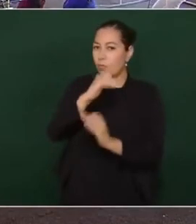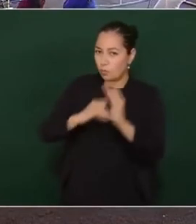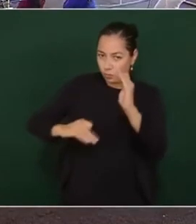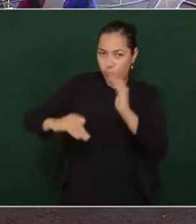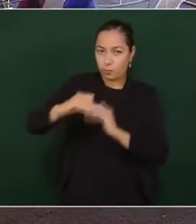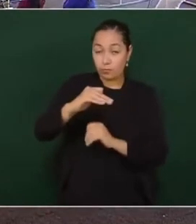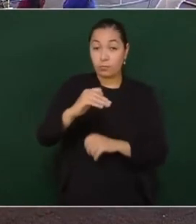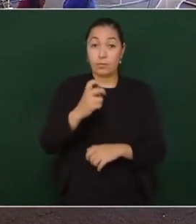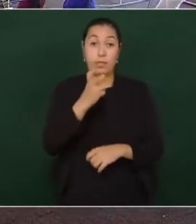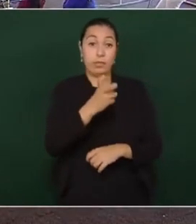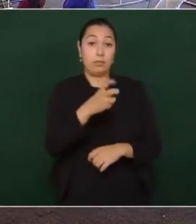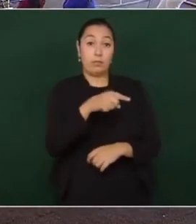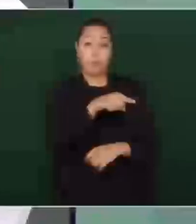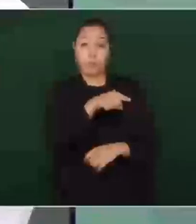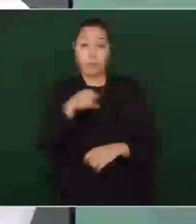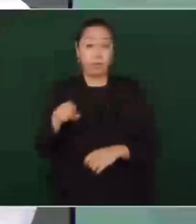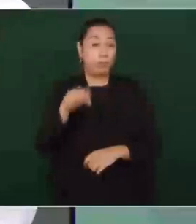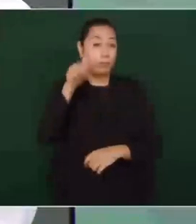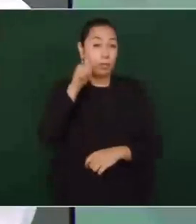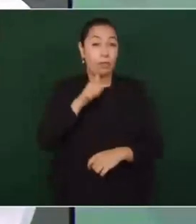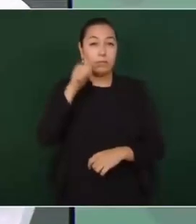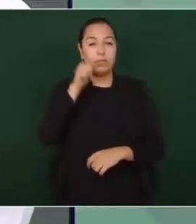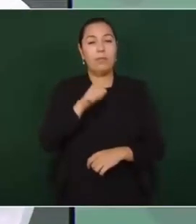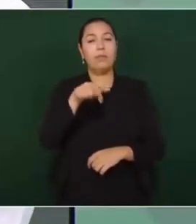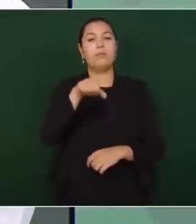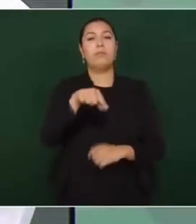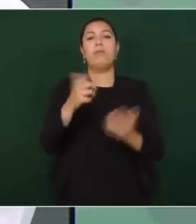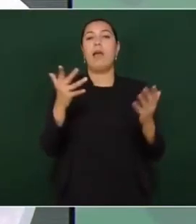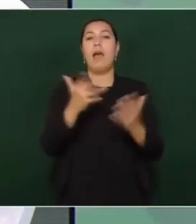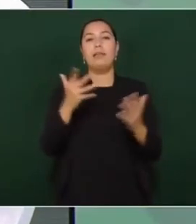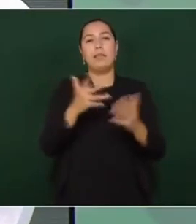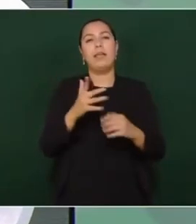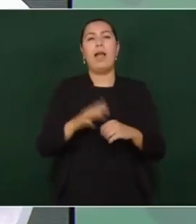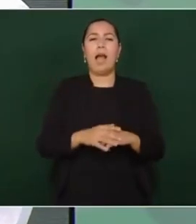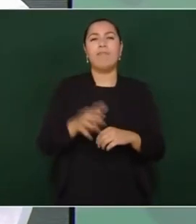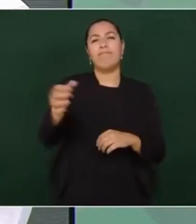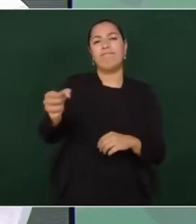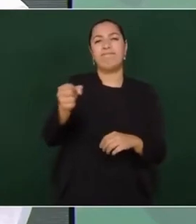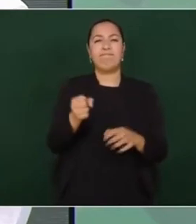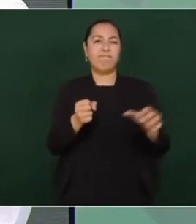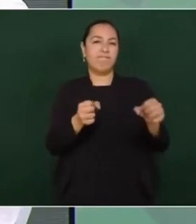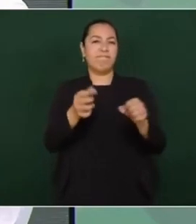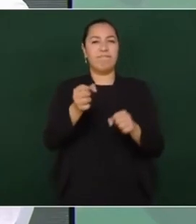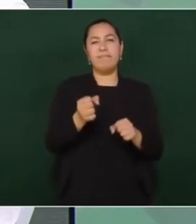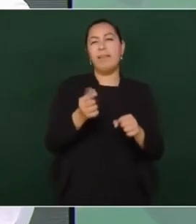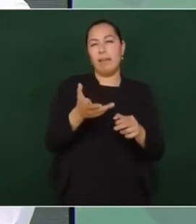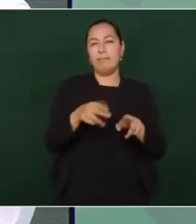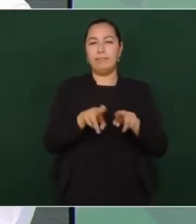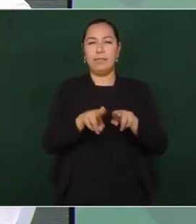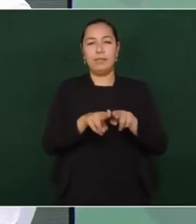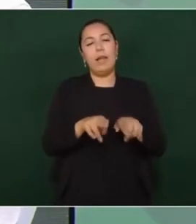tarea de estarle leyendo a los nietos la cartilla moral